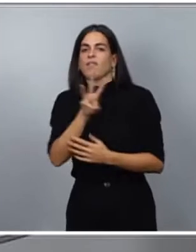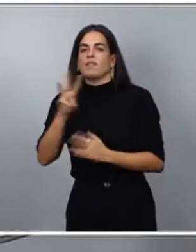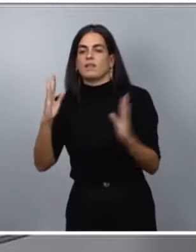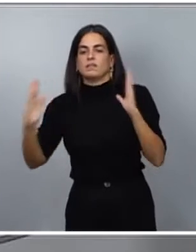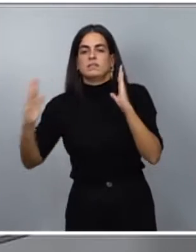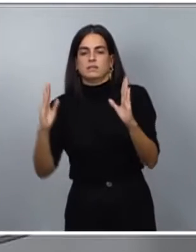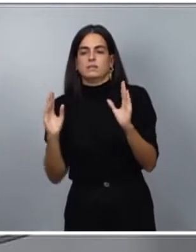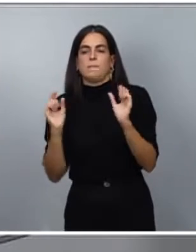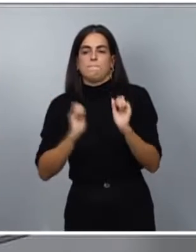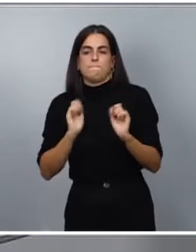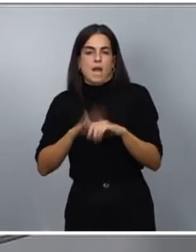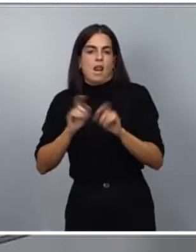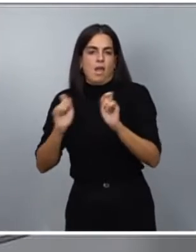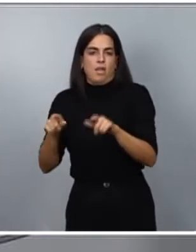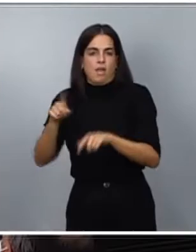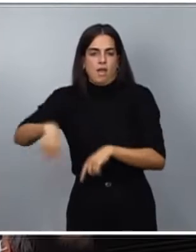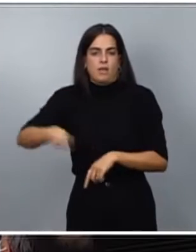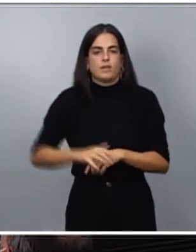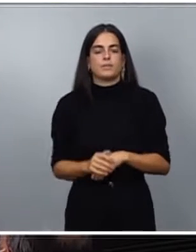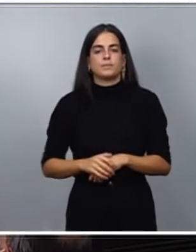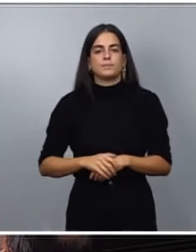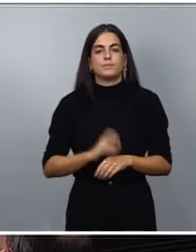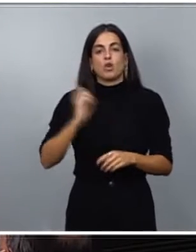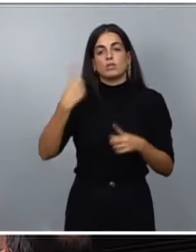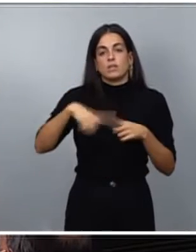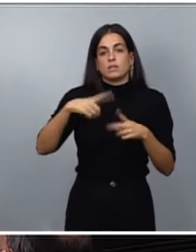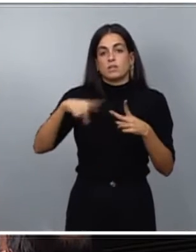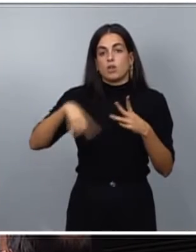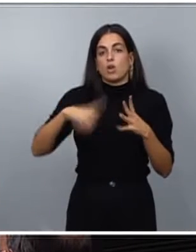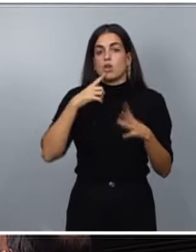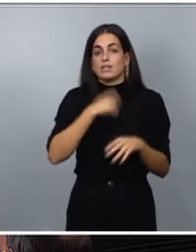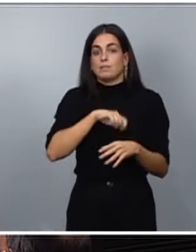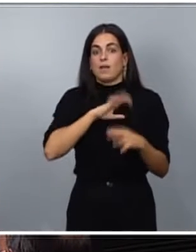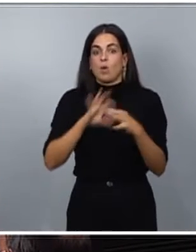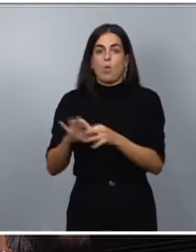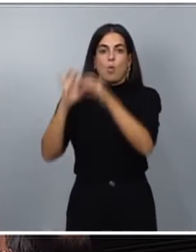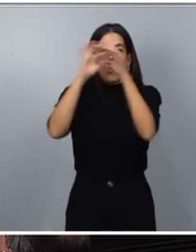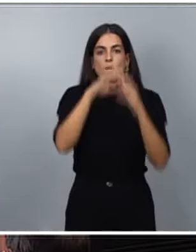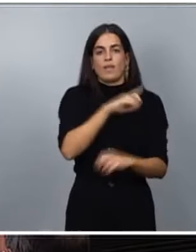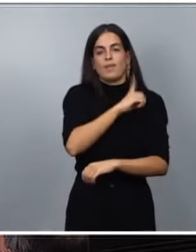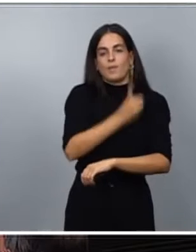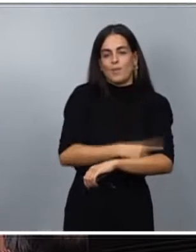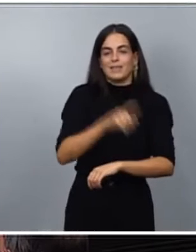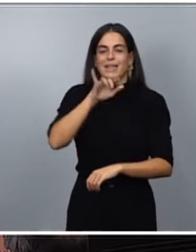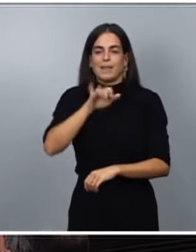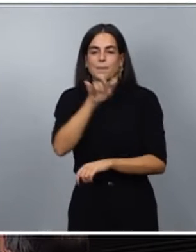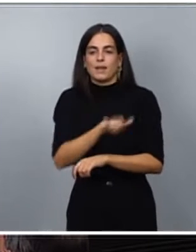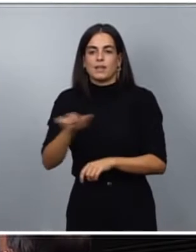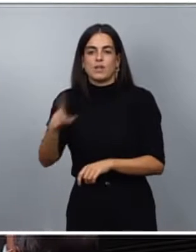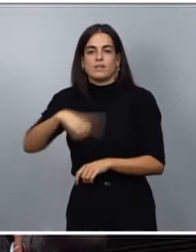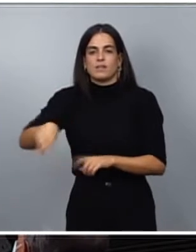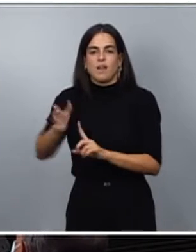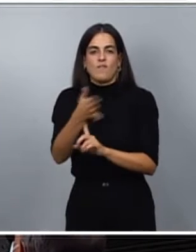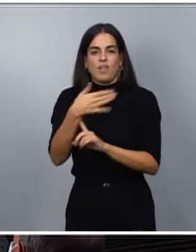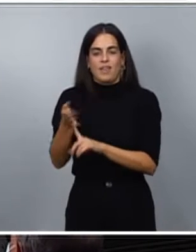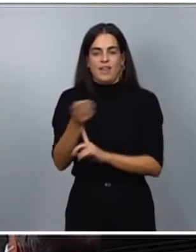En otro orden de cosas y en aquellas cosas que unen más a nuestro país, como el deporte y las personas que llevan la bandera de nuestro país por